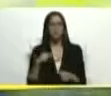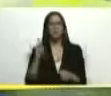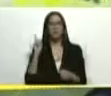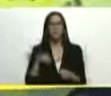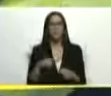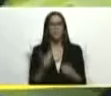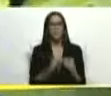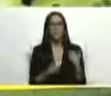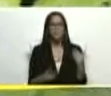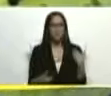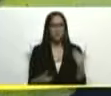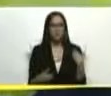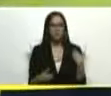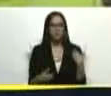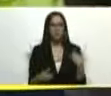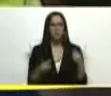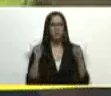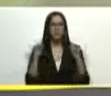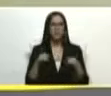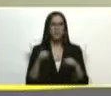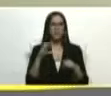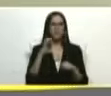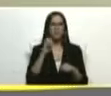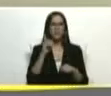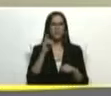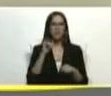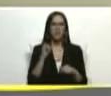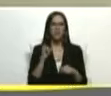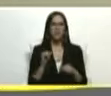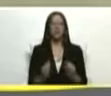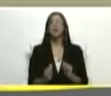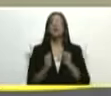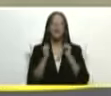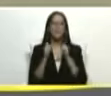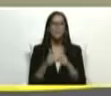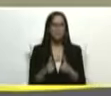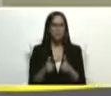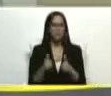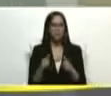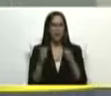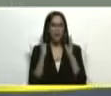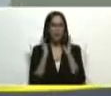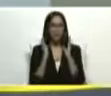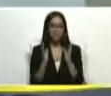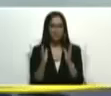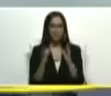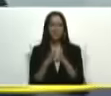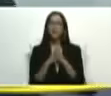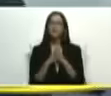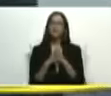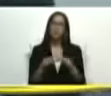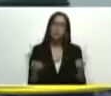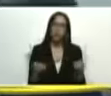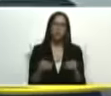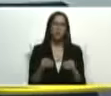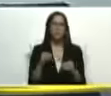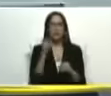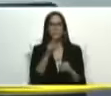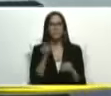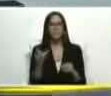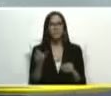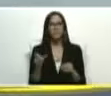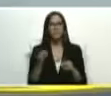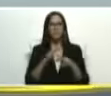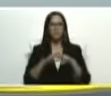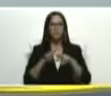presidente en este CDI comenzando a atender todos los pacientes pediátricos